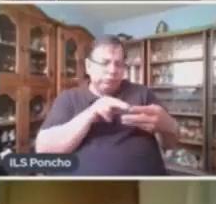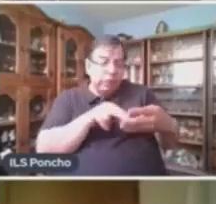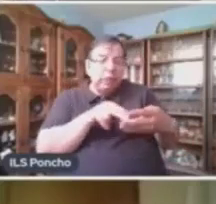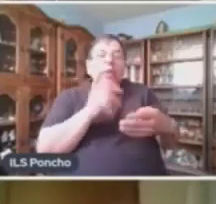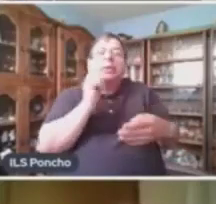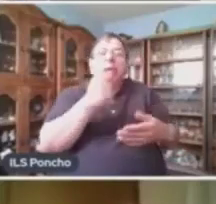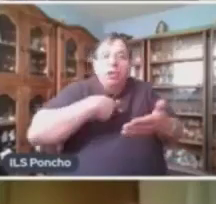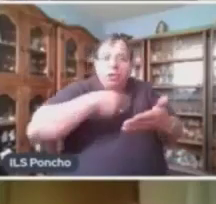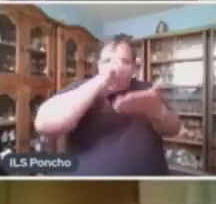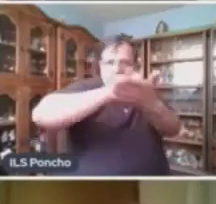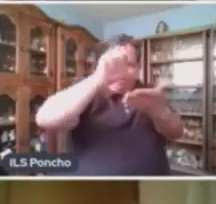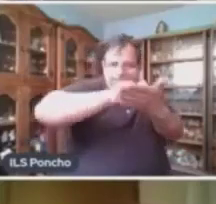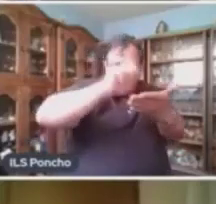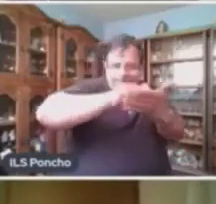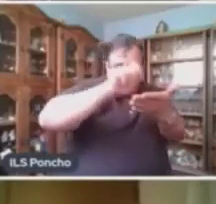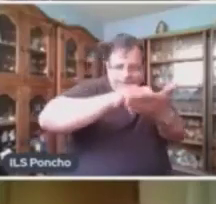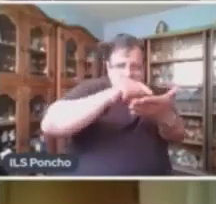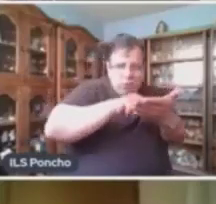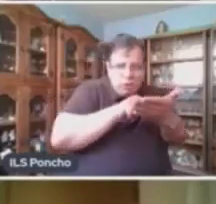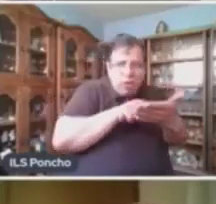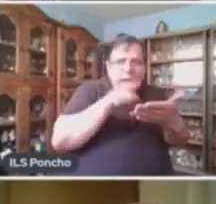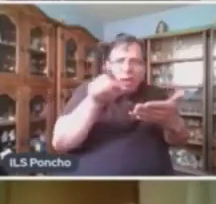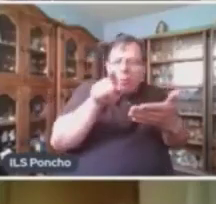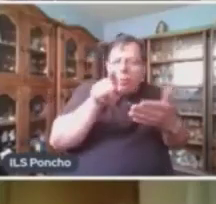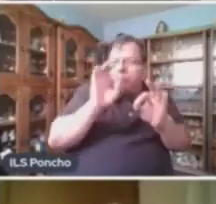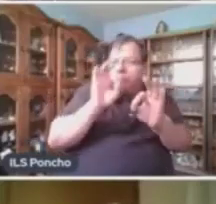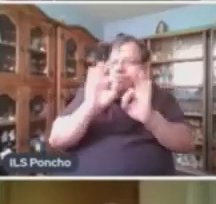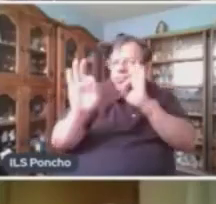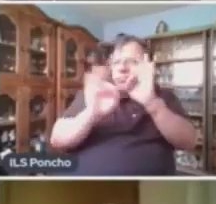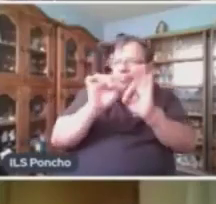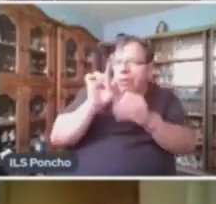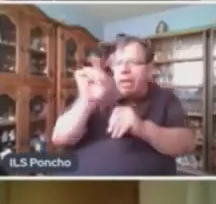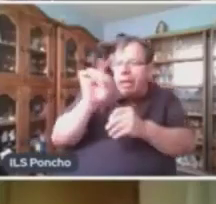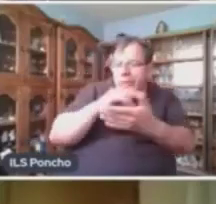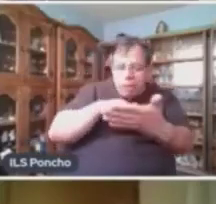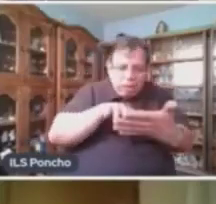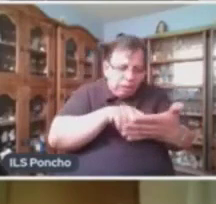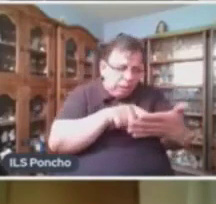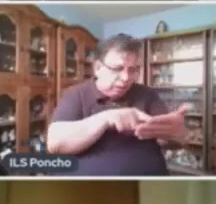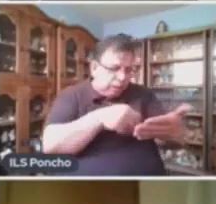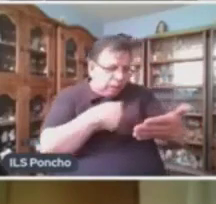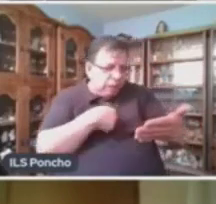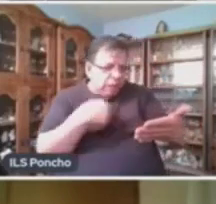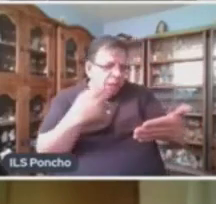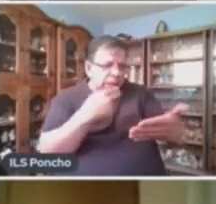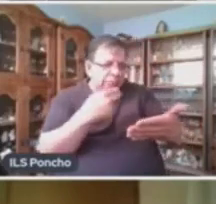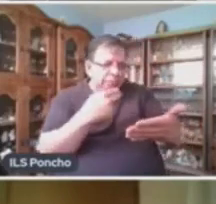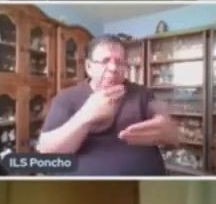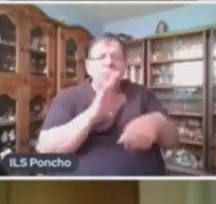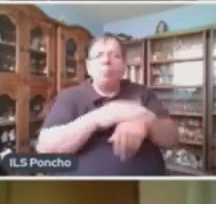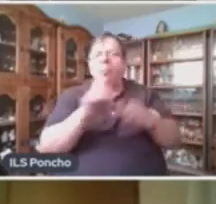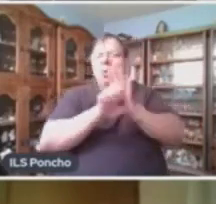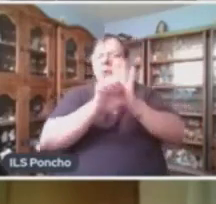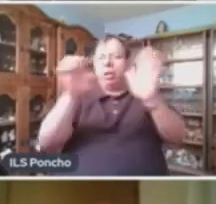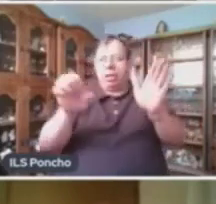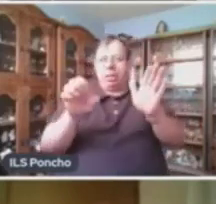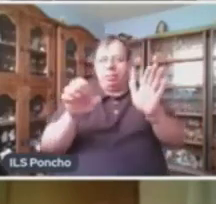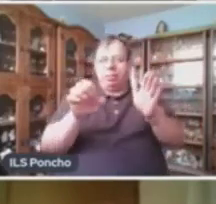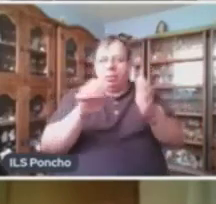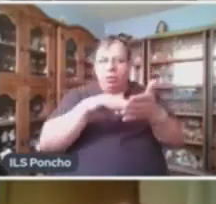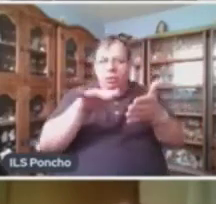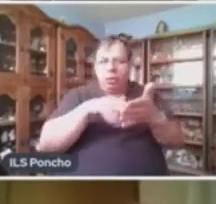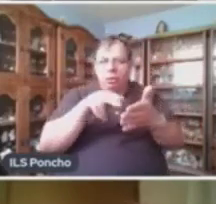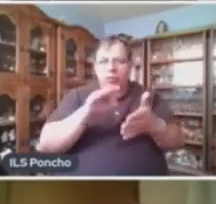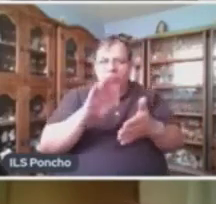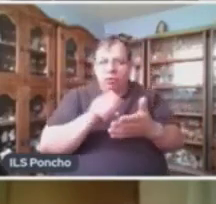Del receptor O crear una necesidad inexistente Algunos ejemplos de textos funcionales Son